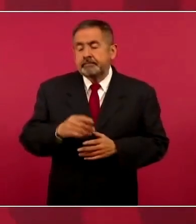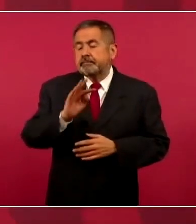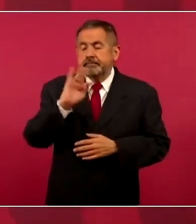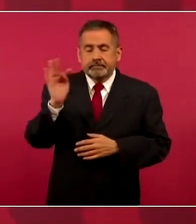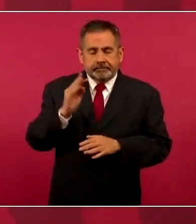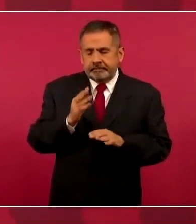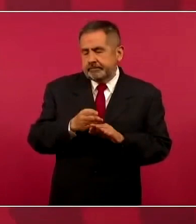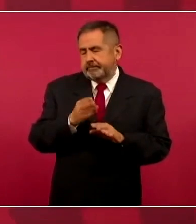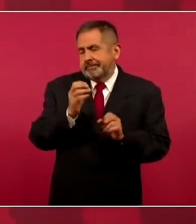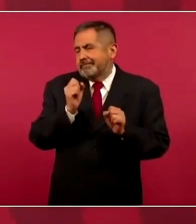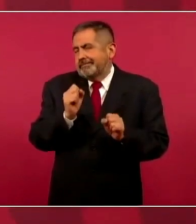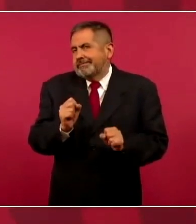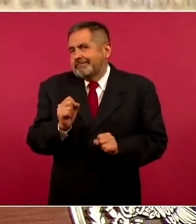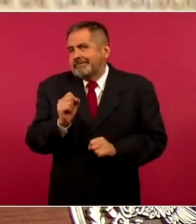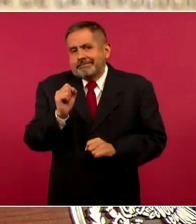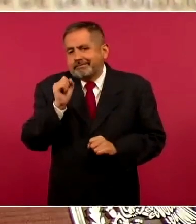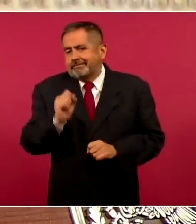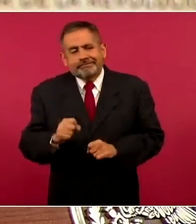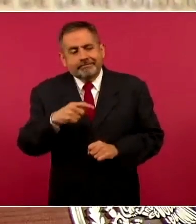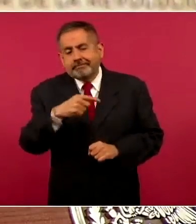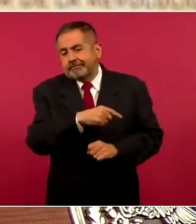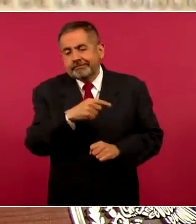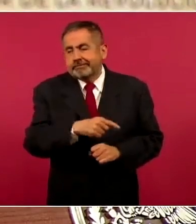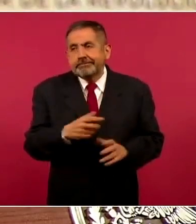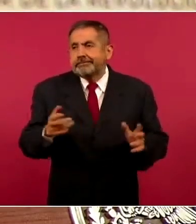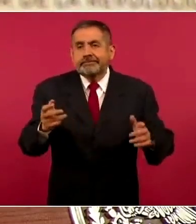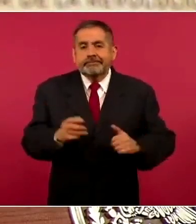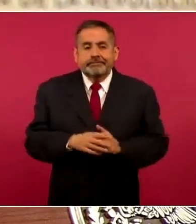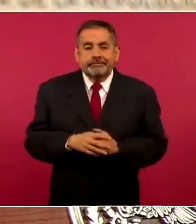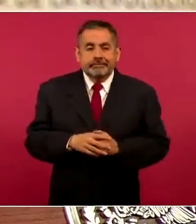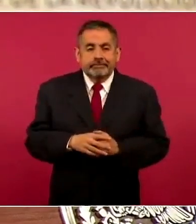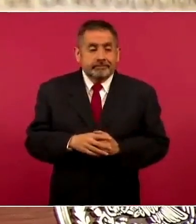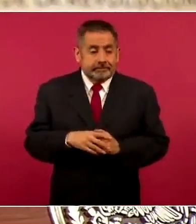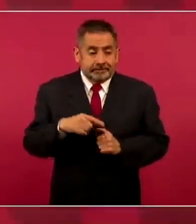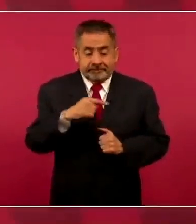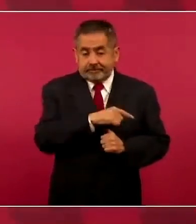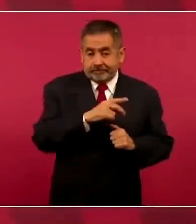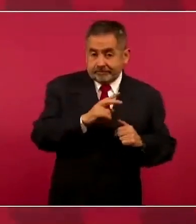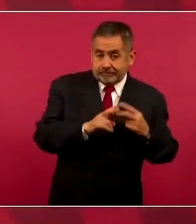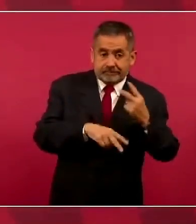de que van a acudir